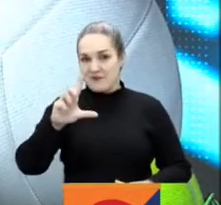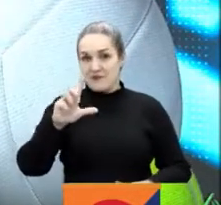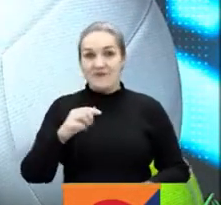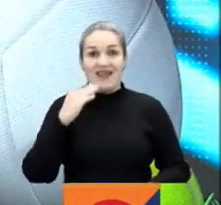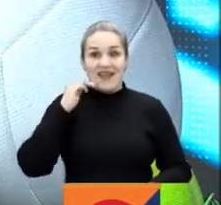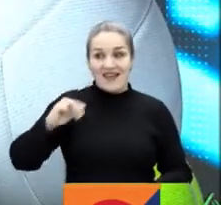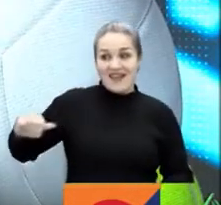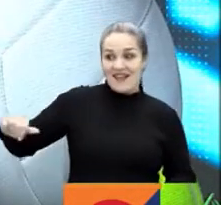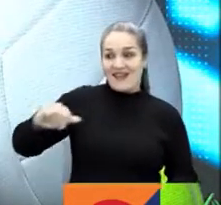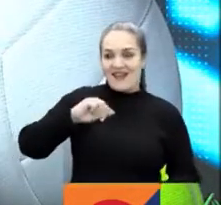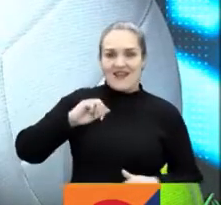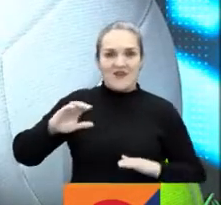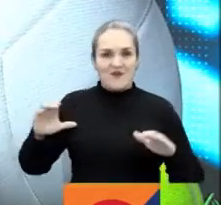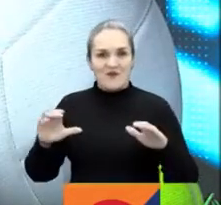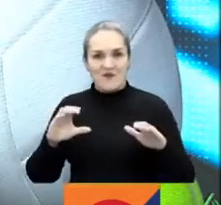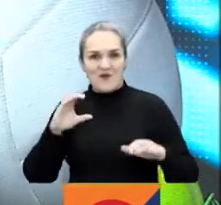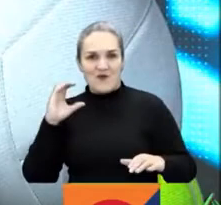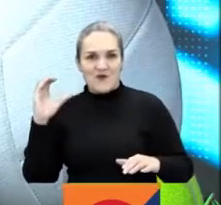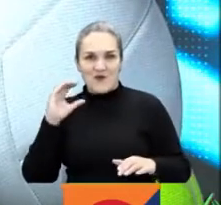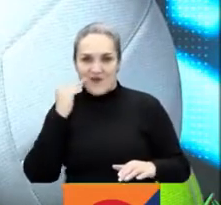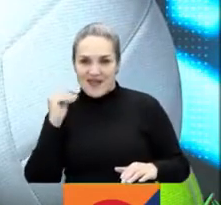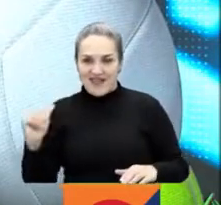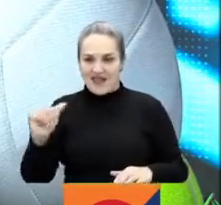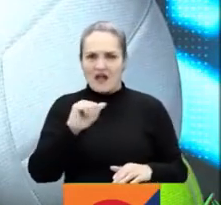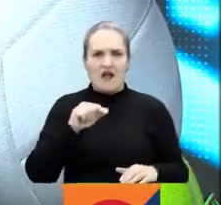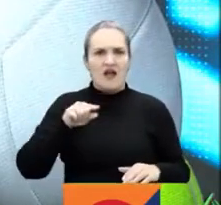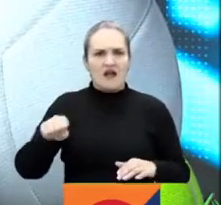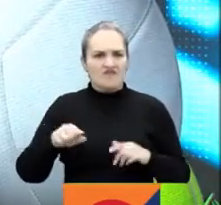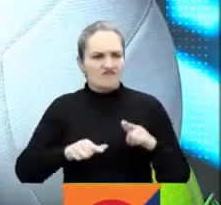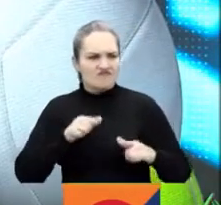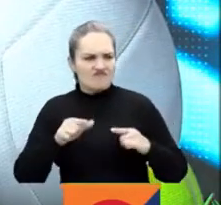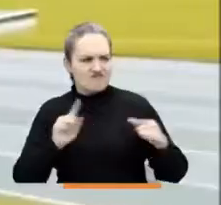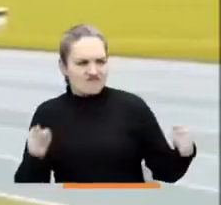guerreras de la selección Colombia Femenina jugarán contra Chile.